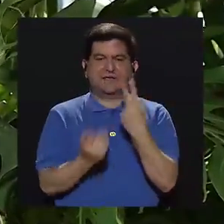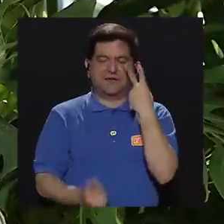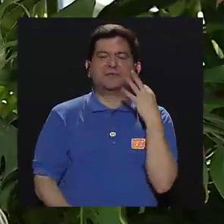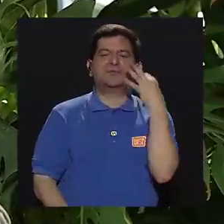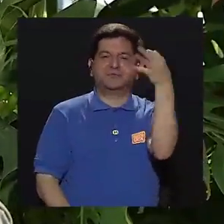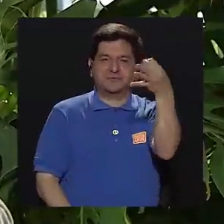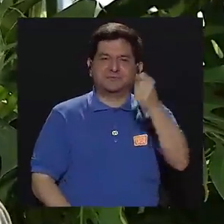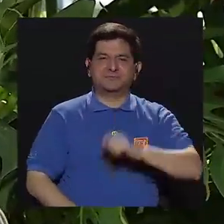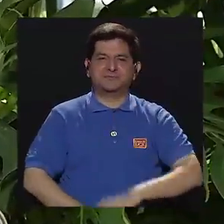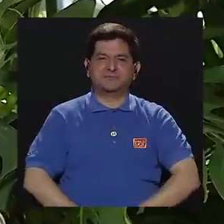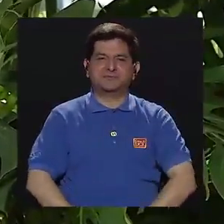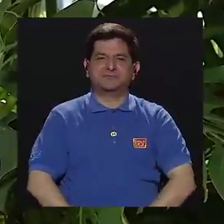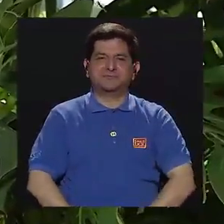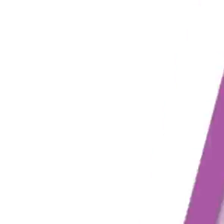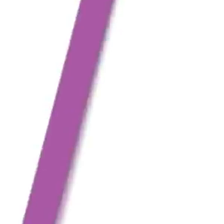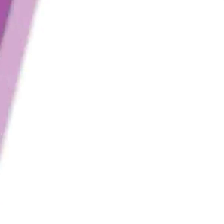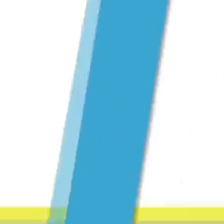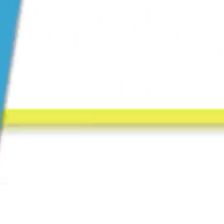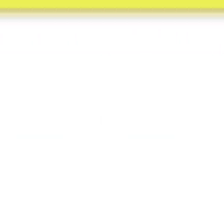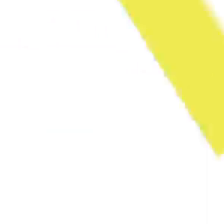de sus seres queridos. Hasta la próxima.